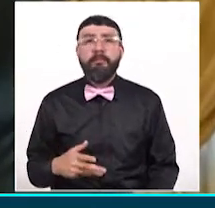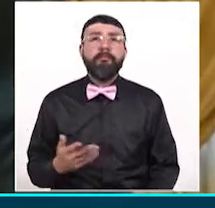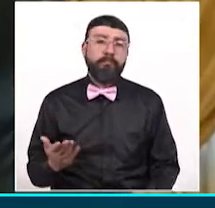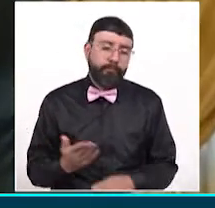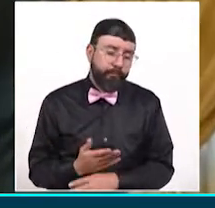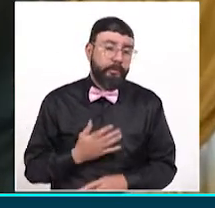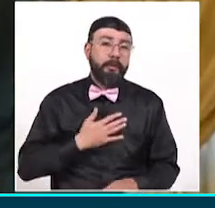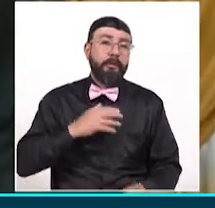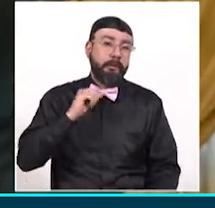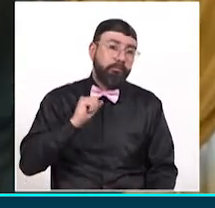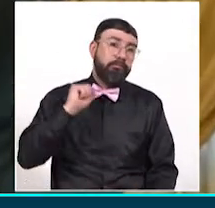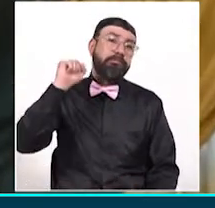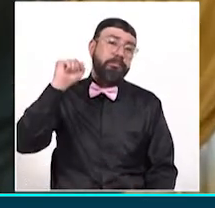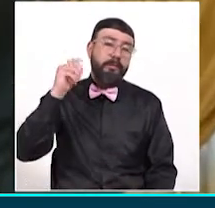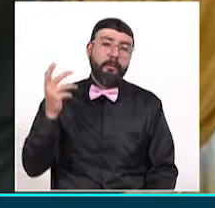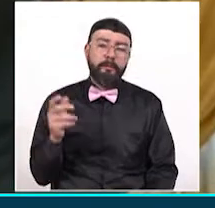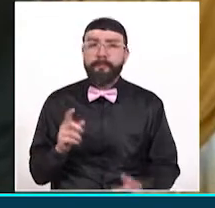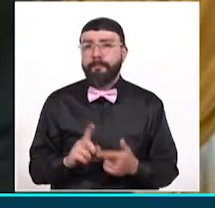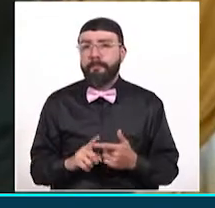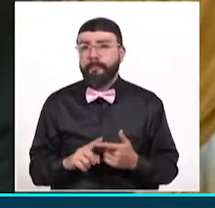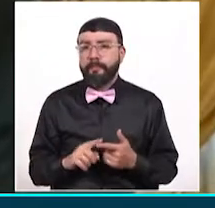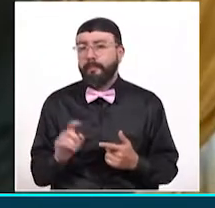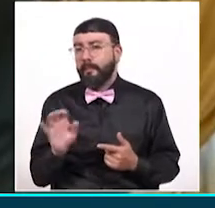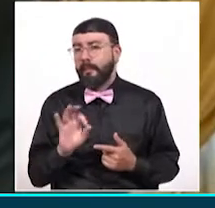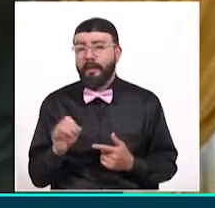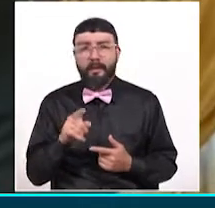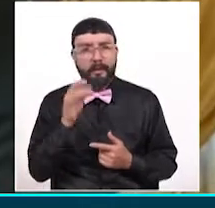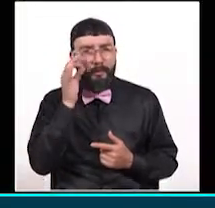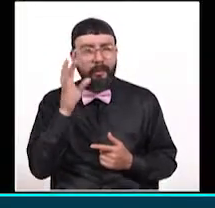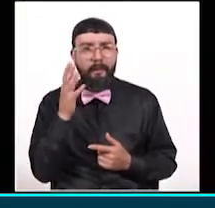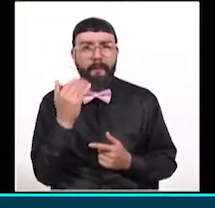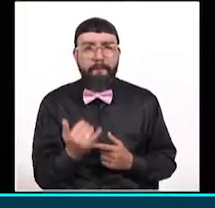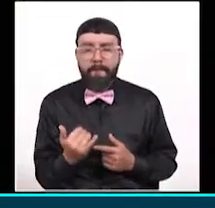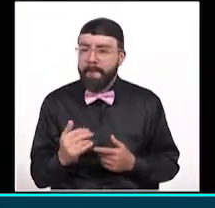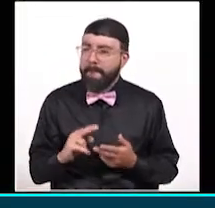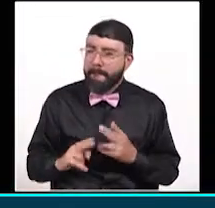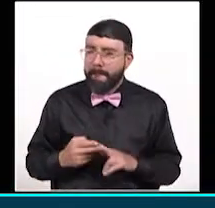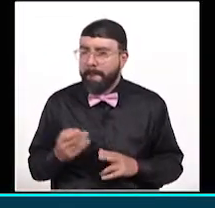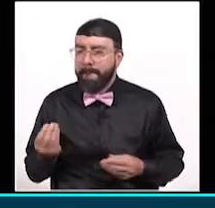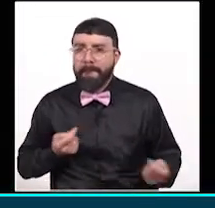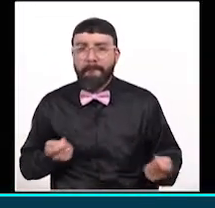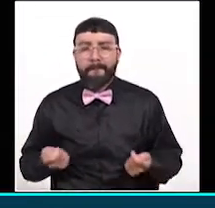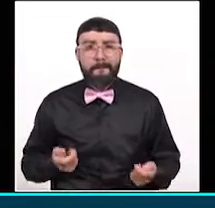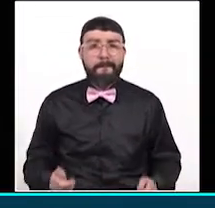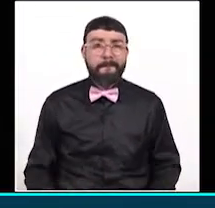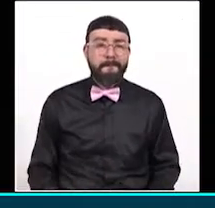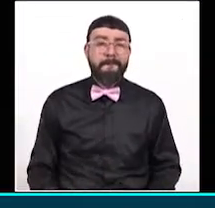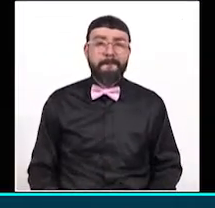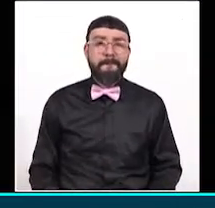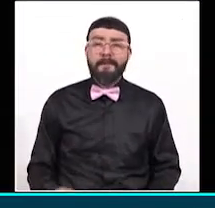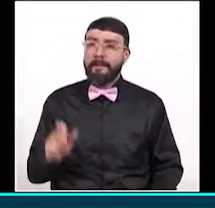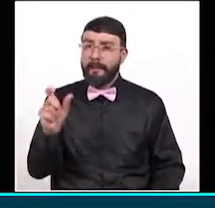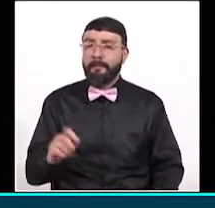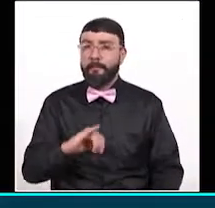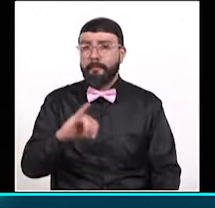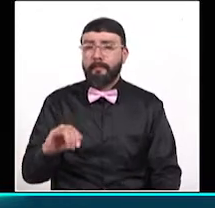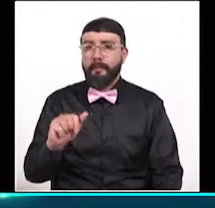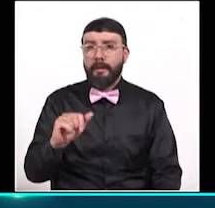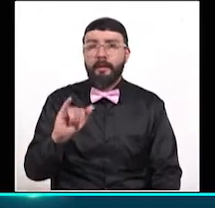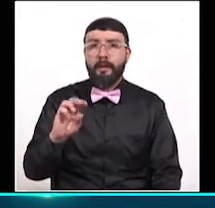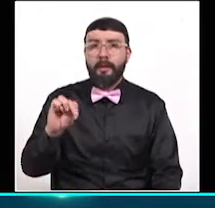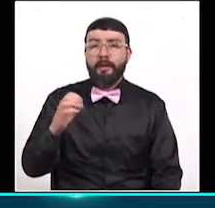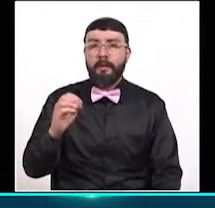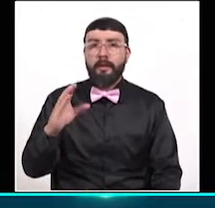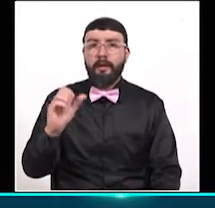suicidio por una crisis de una relación de pareja. El doctor en psicología Jaime Carmona indicó que las crisis producto